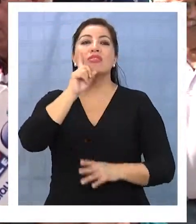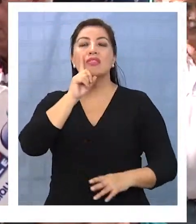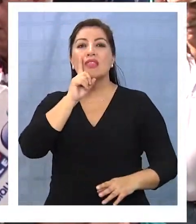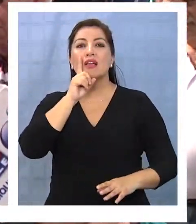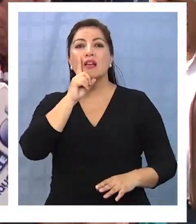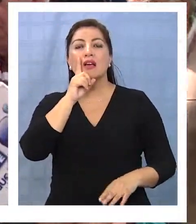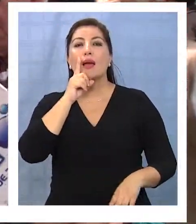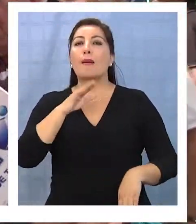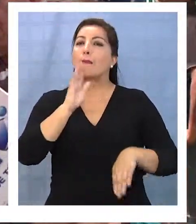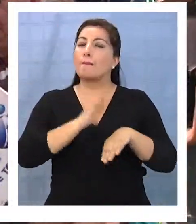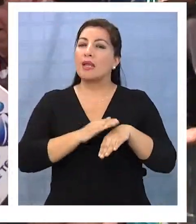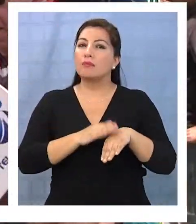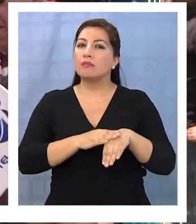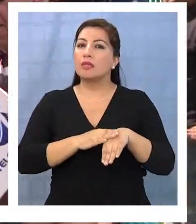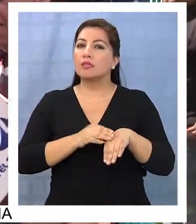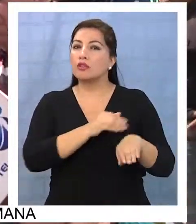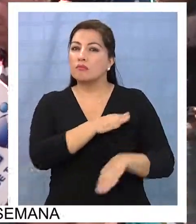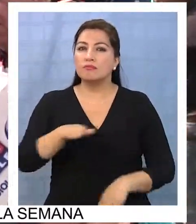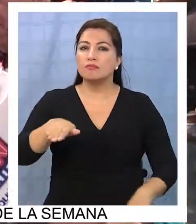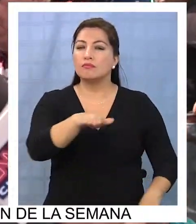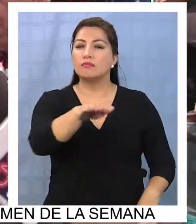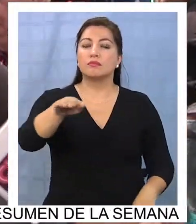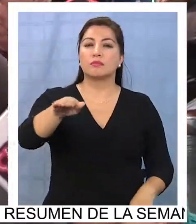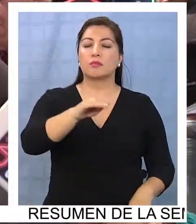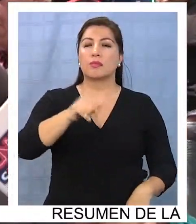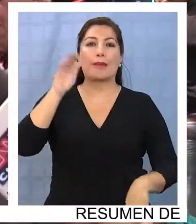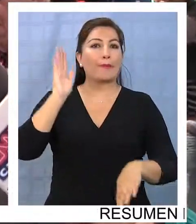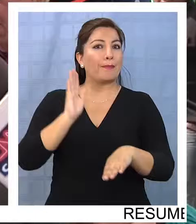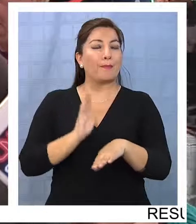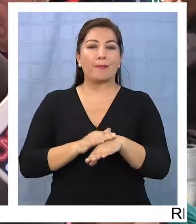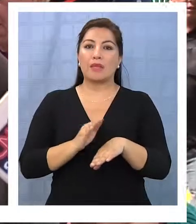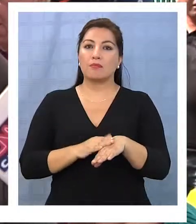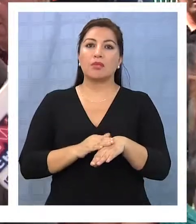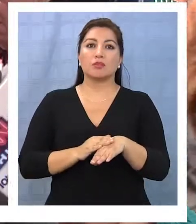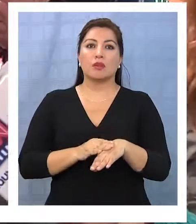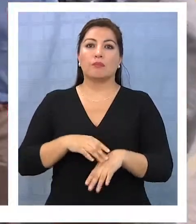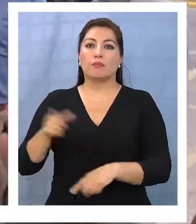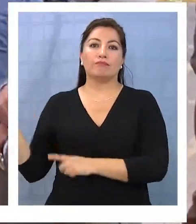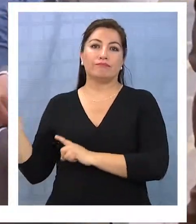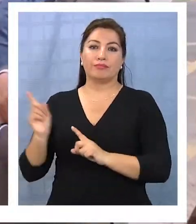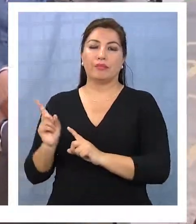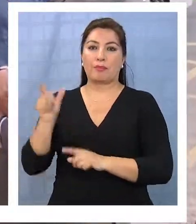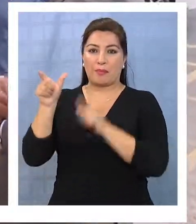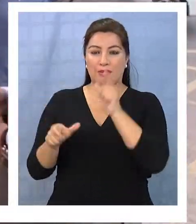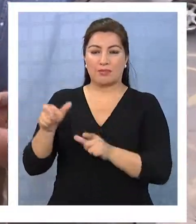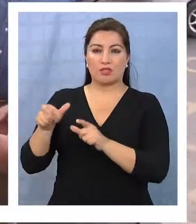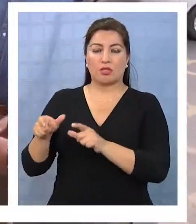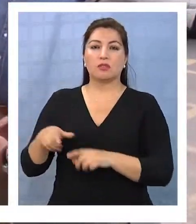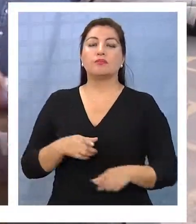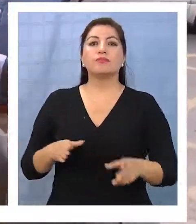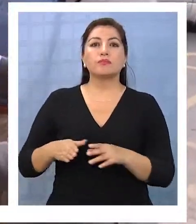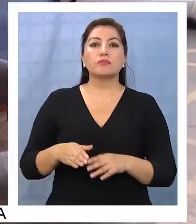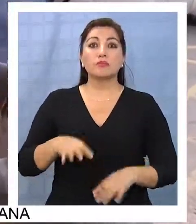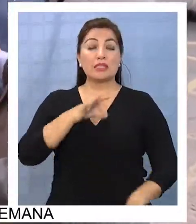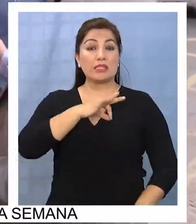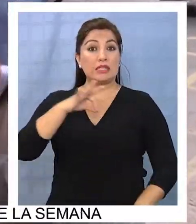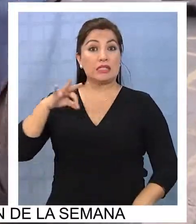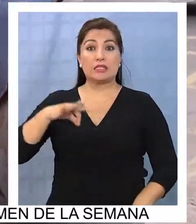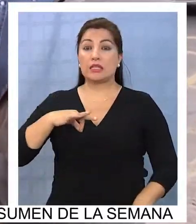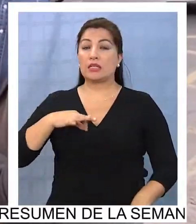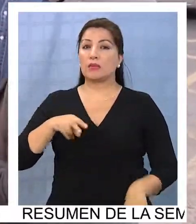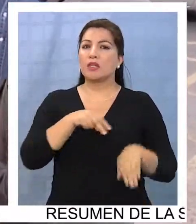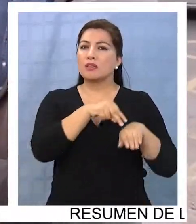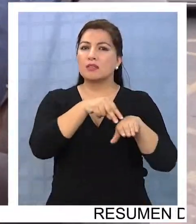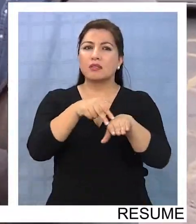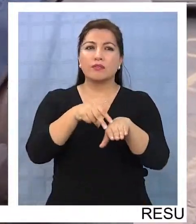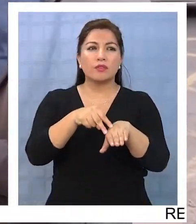técnica correspondiente, con el permiso de circulación, con el permiso para el transporte de pasajeros. El Ceremi de Transporte dio cuenta de la